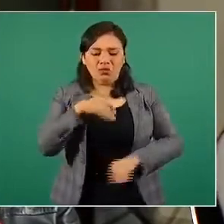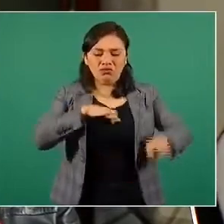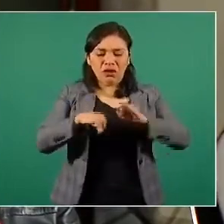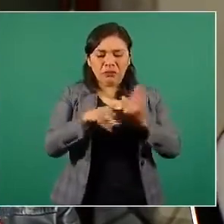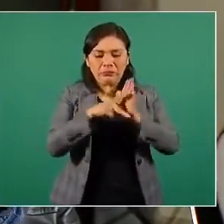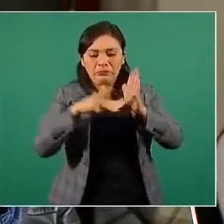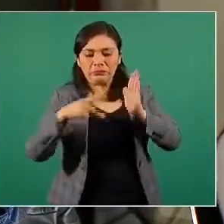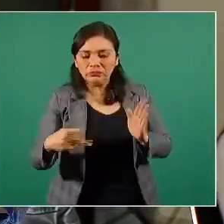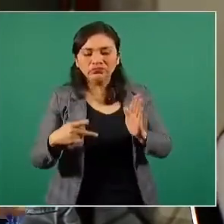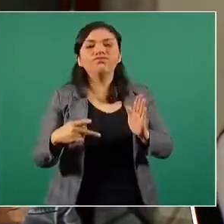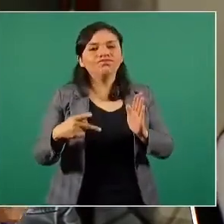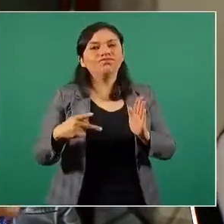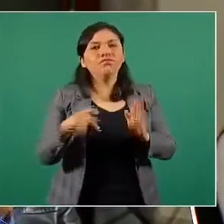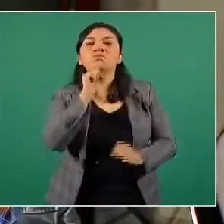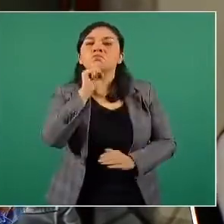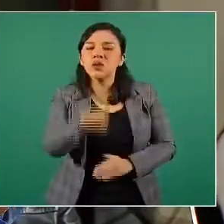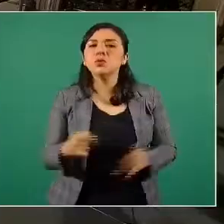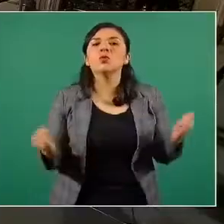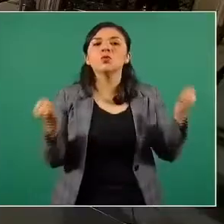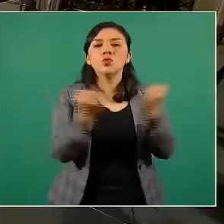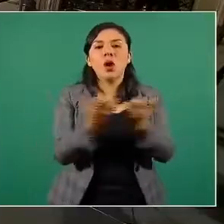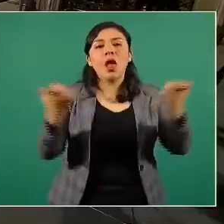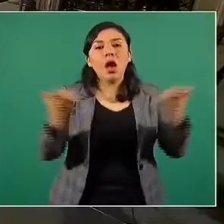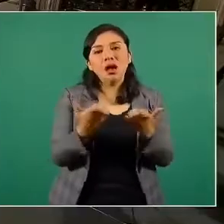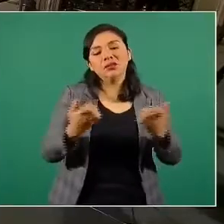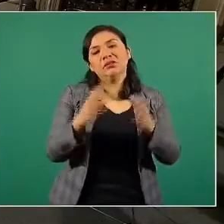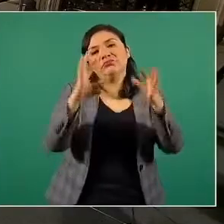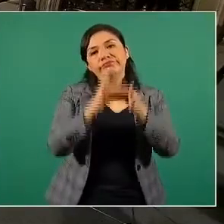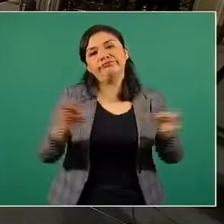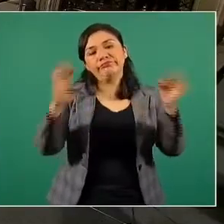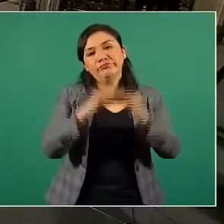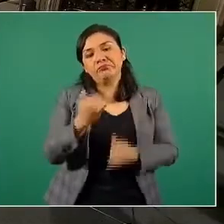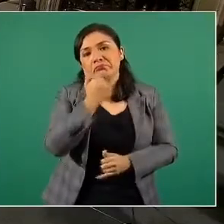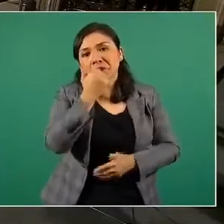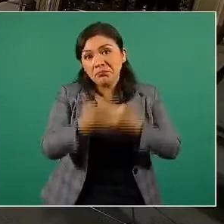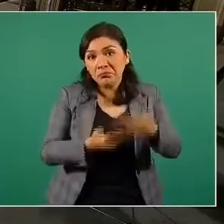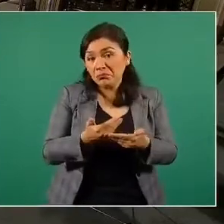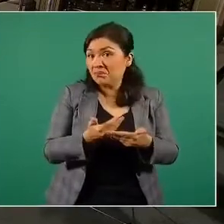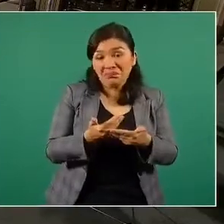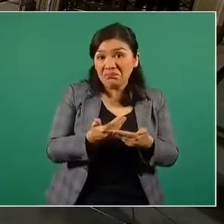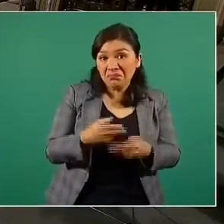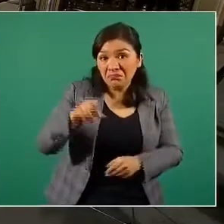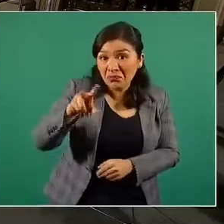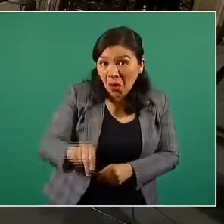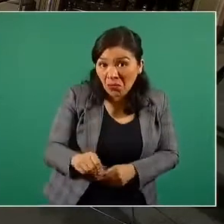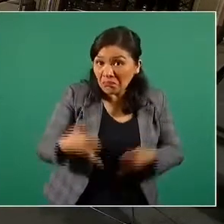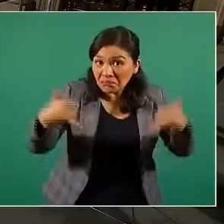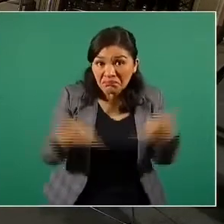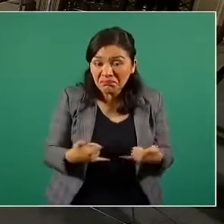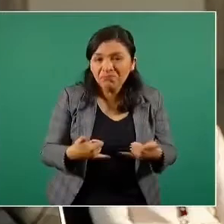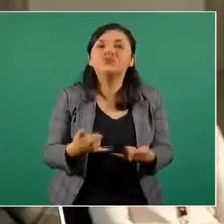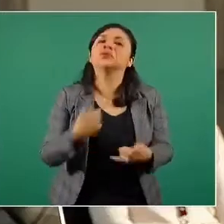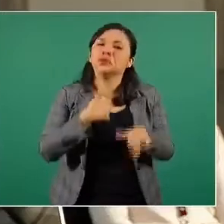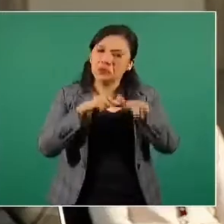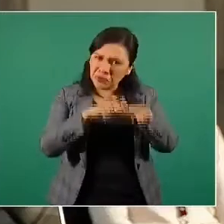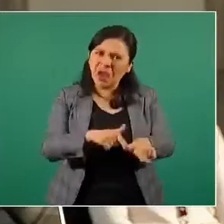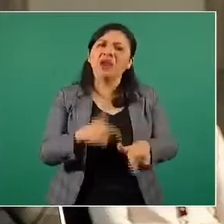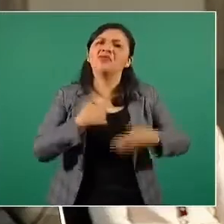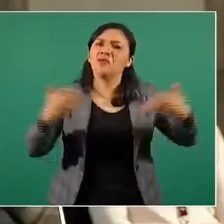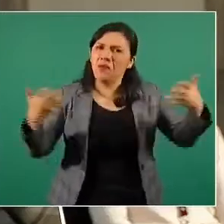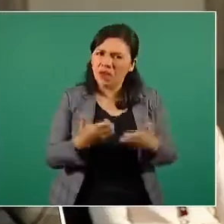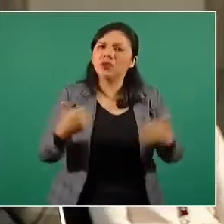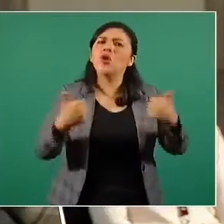periodístico y haga lo que corresponde, señora García Vilchis. De no ser así, continuaré con acciones